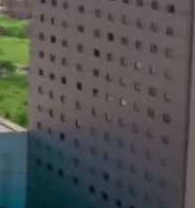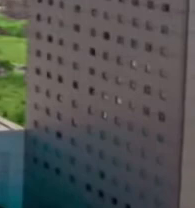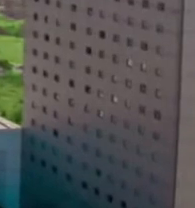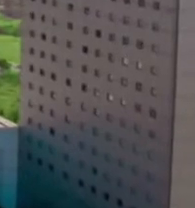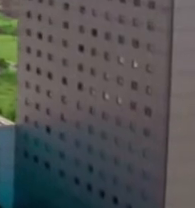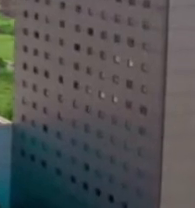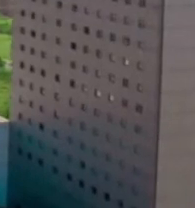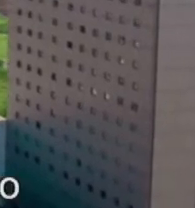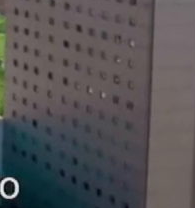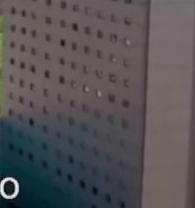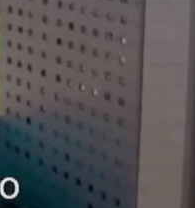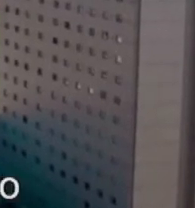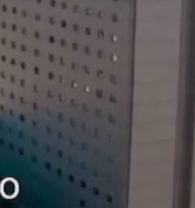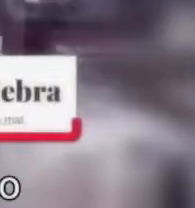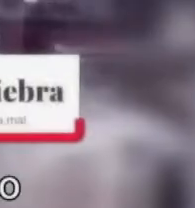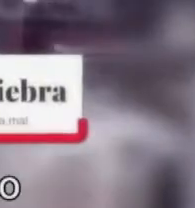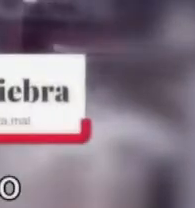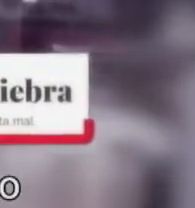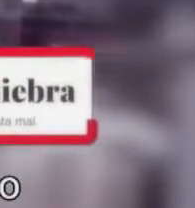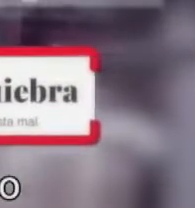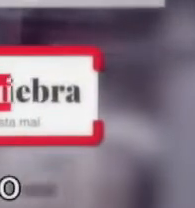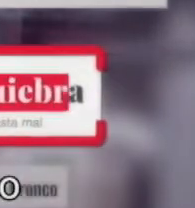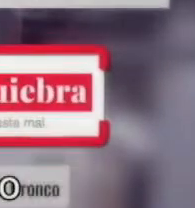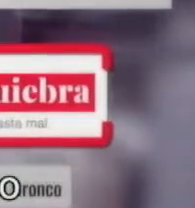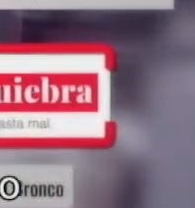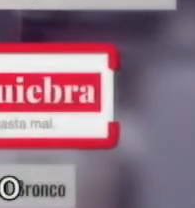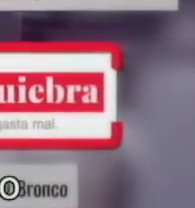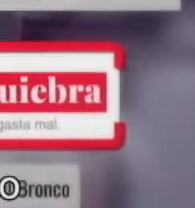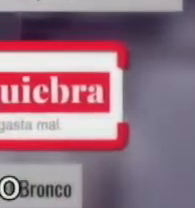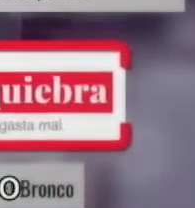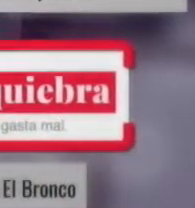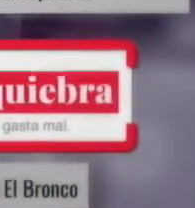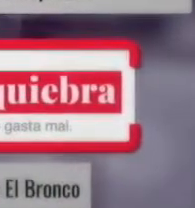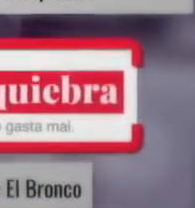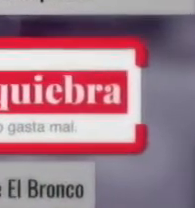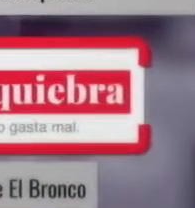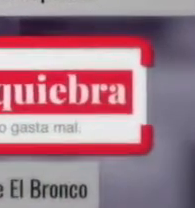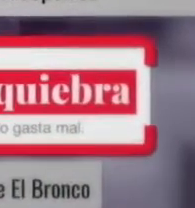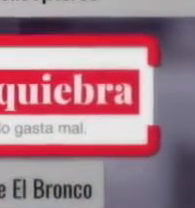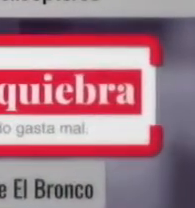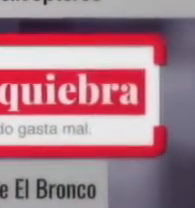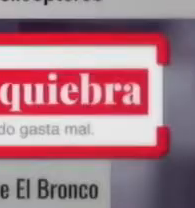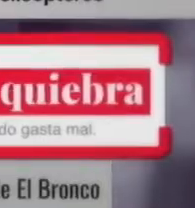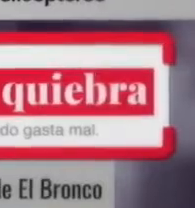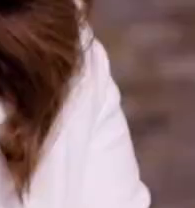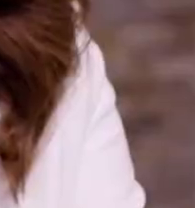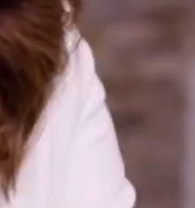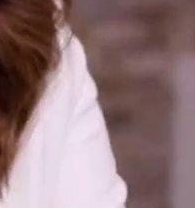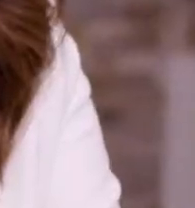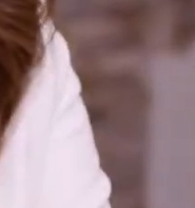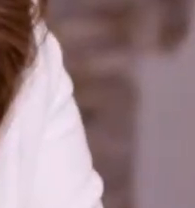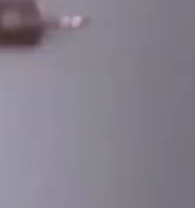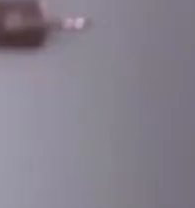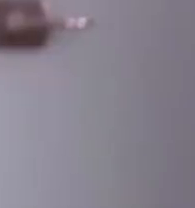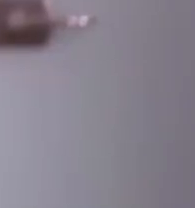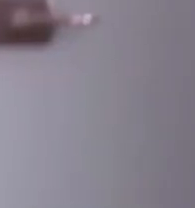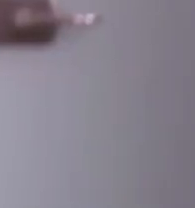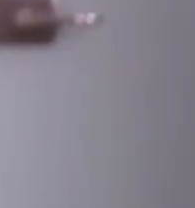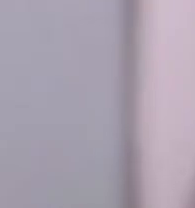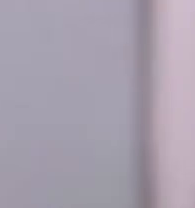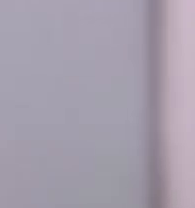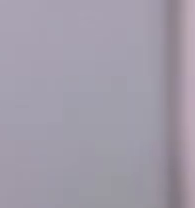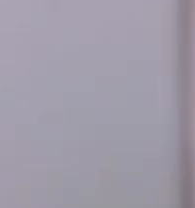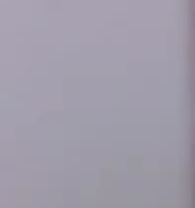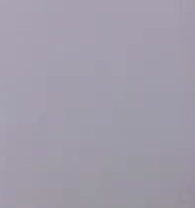En los últimos años, Nueva León ha perdido el rumbo y el liderazgo. Ya no hay tiempo que perder. Yo sí voy a